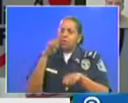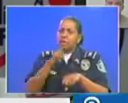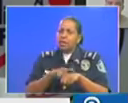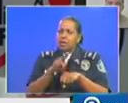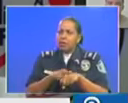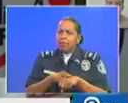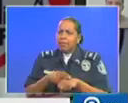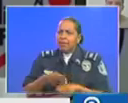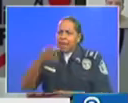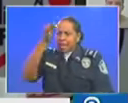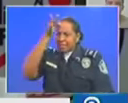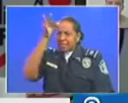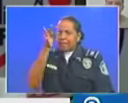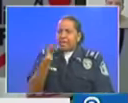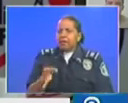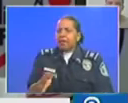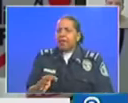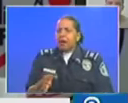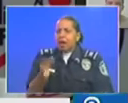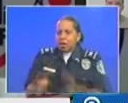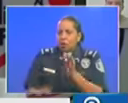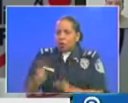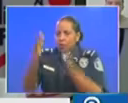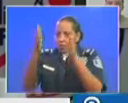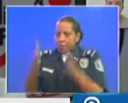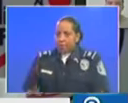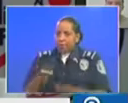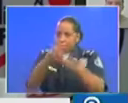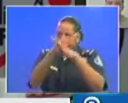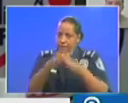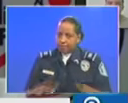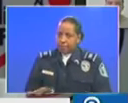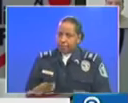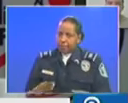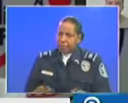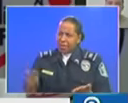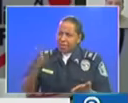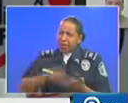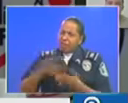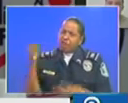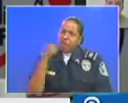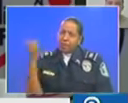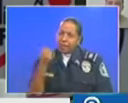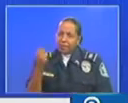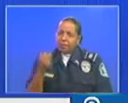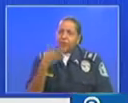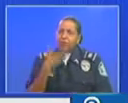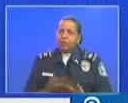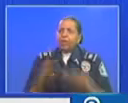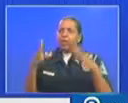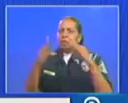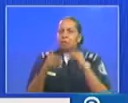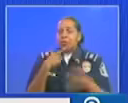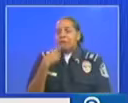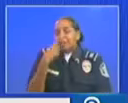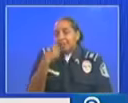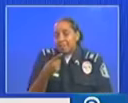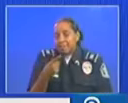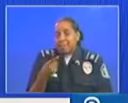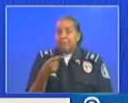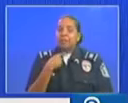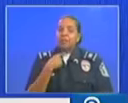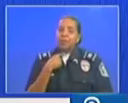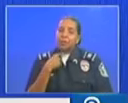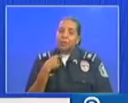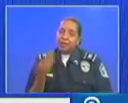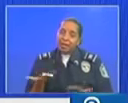paz que se tomen medidas más enérgicas muchas gracias y buenas noches muy buenas noches bueno la verdad que me encantaría que los